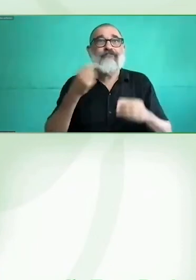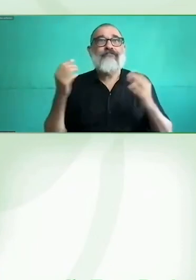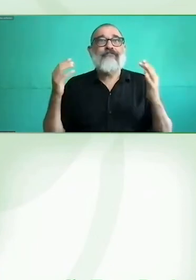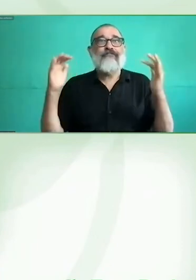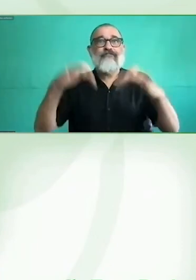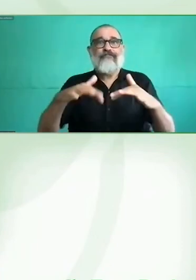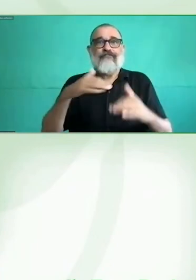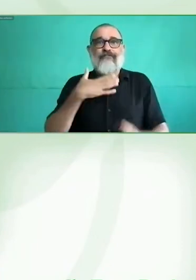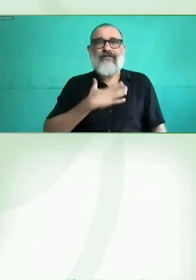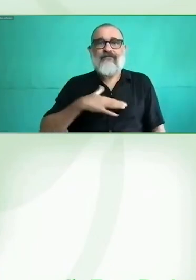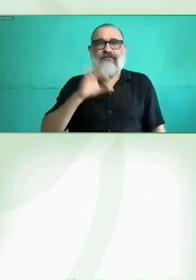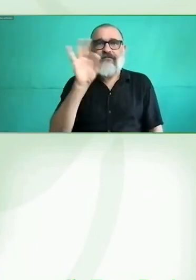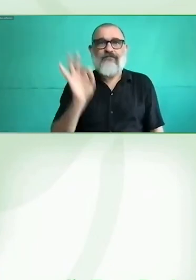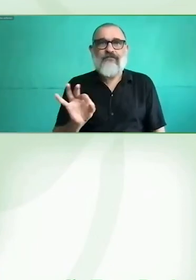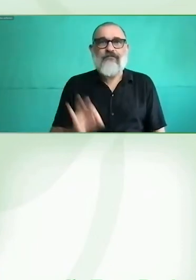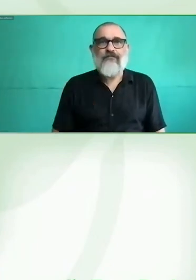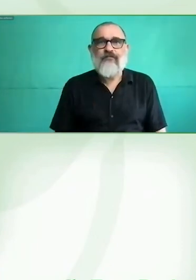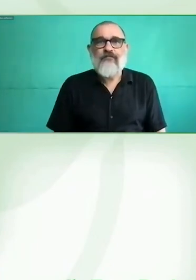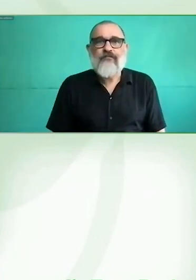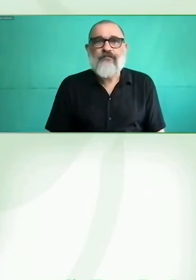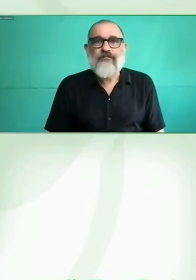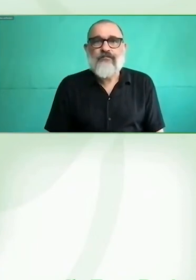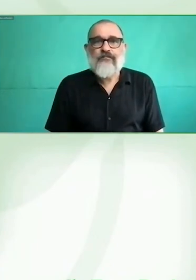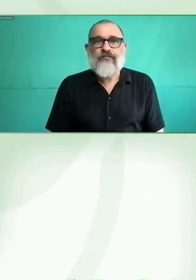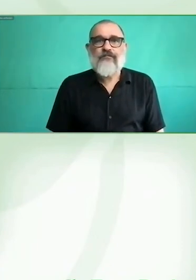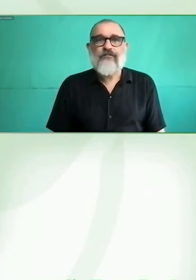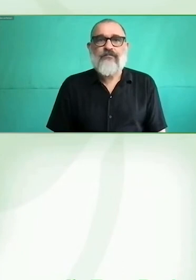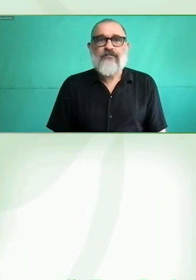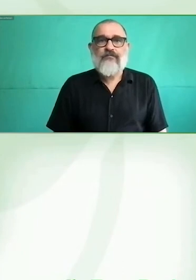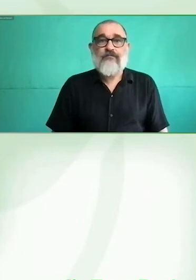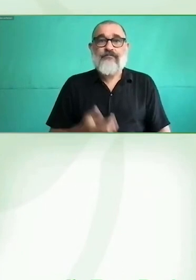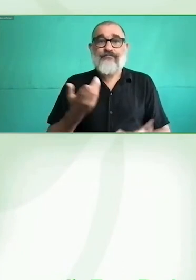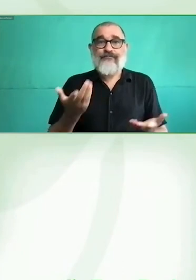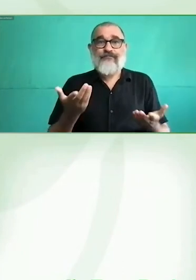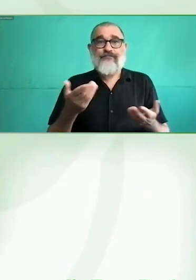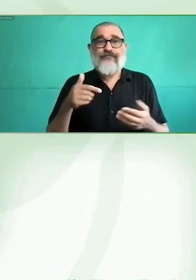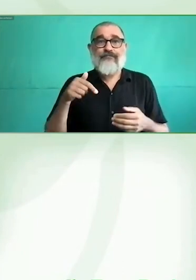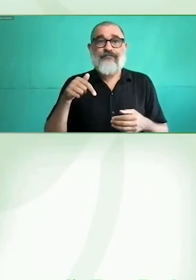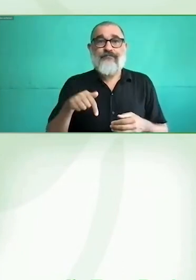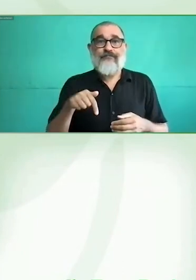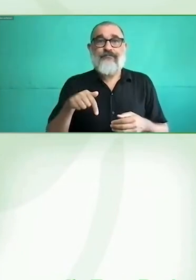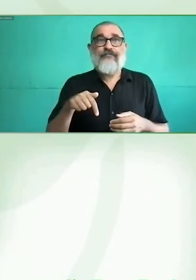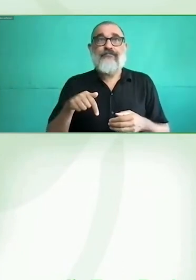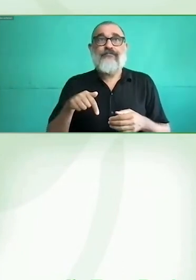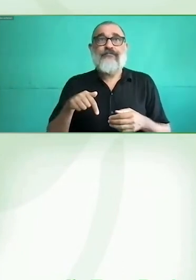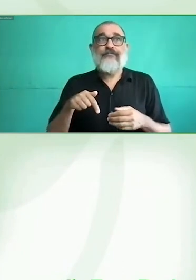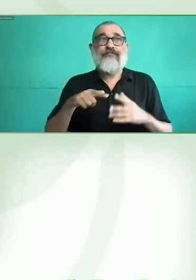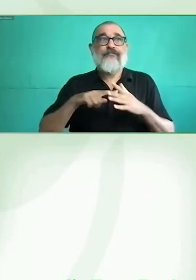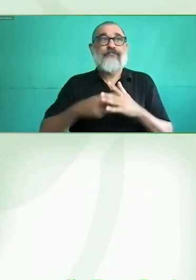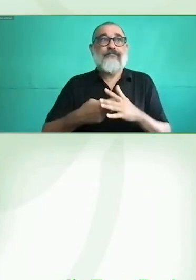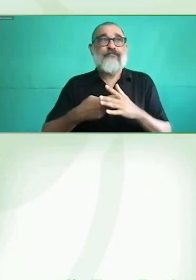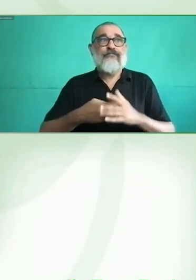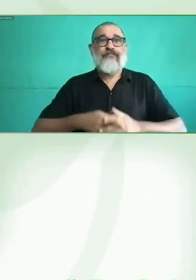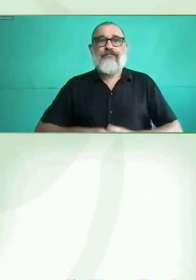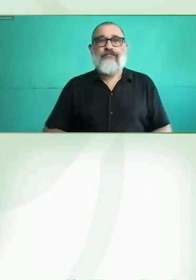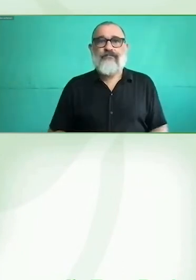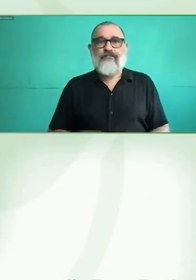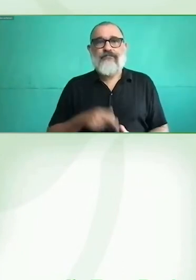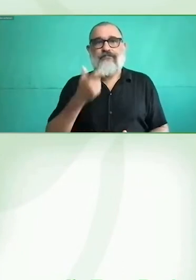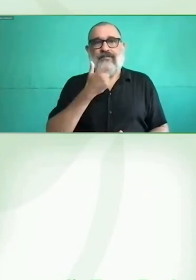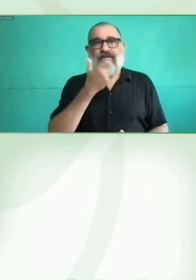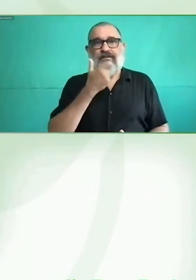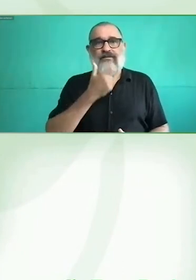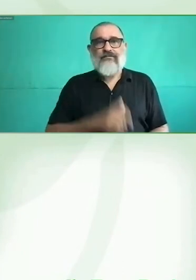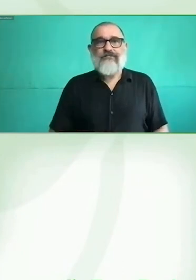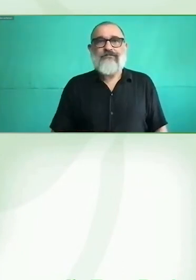Well, this is... no, no, it's perfect, actually, because Microsoft shared with us their initiative to have... Sorry,